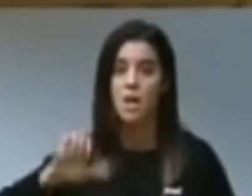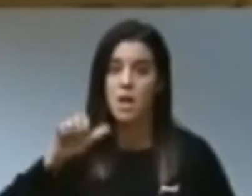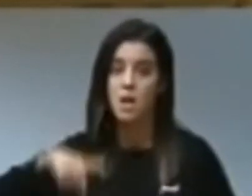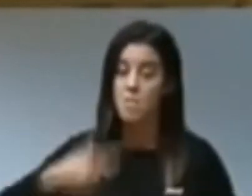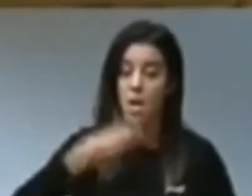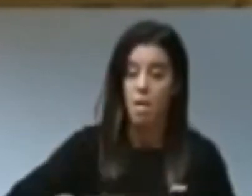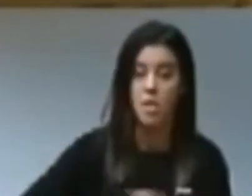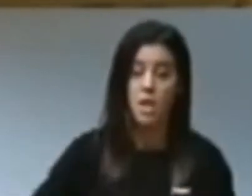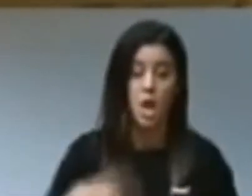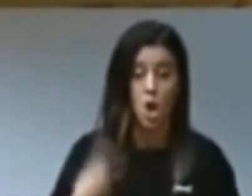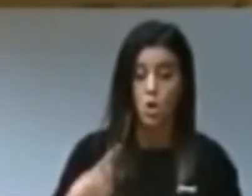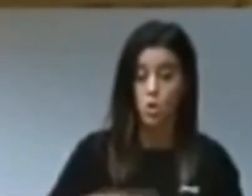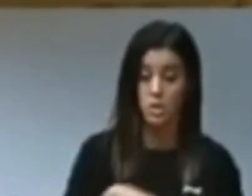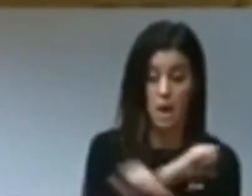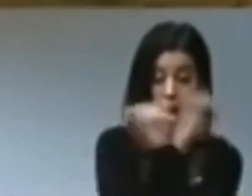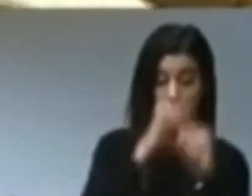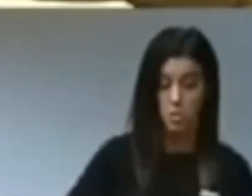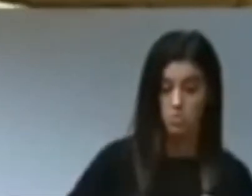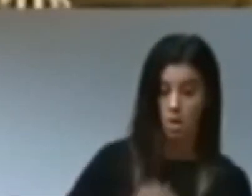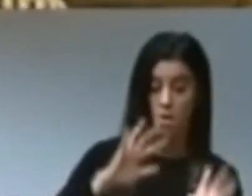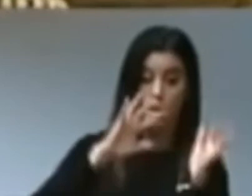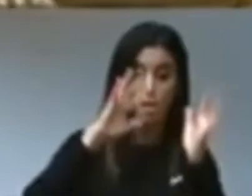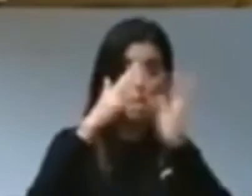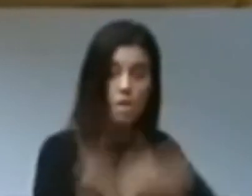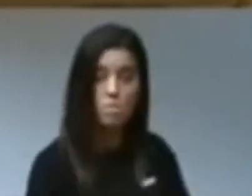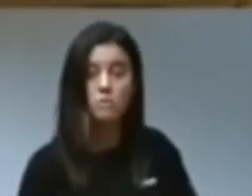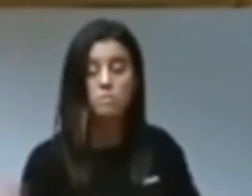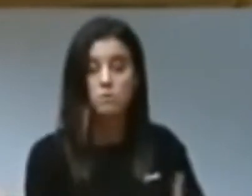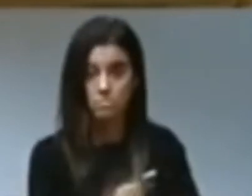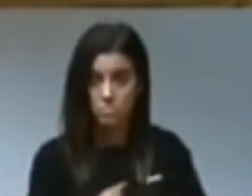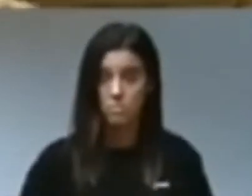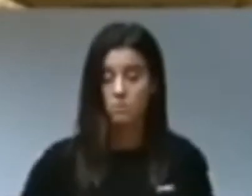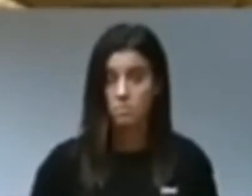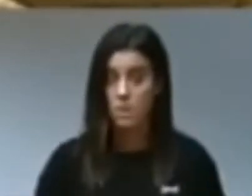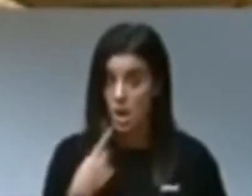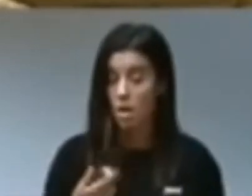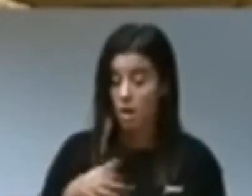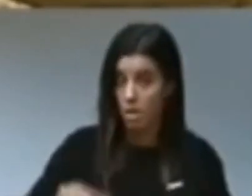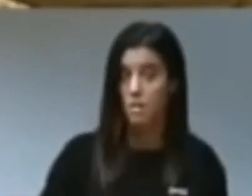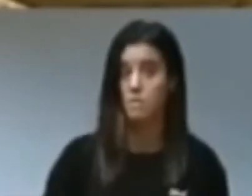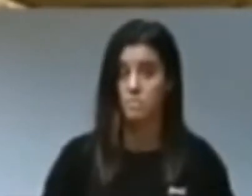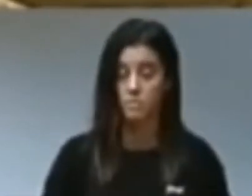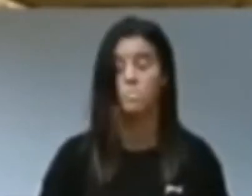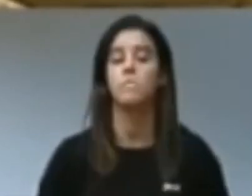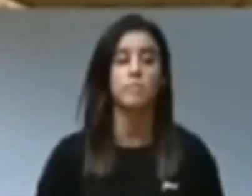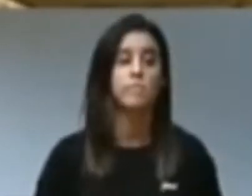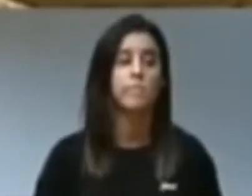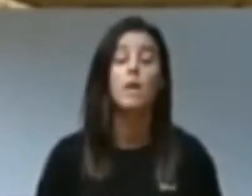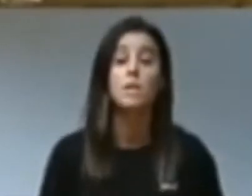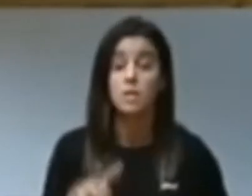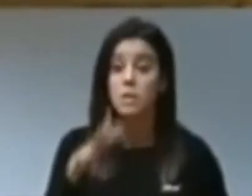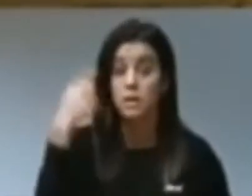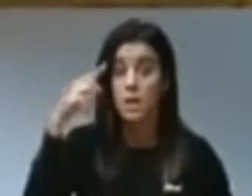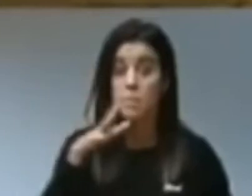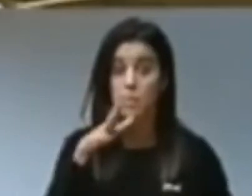capacidad de Lenin para convertir lo imposible en real. Qué gran verdad, señora Dabó. Qué gran verdad. ¿Sabe por